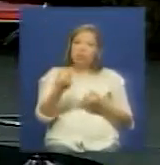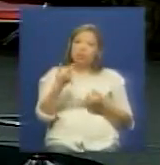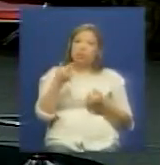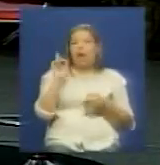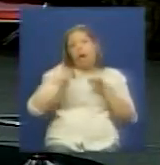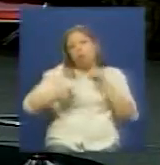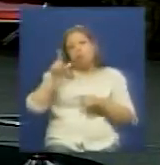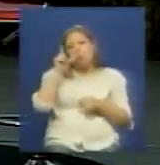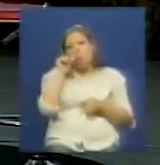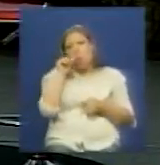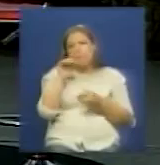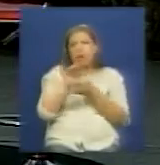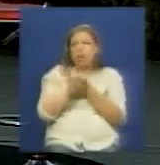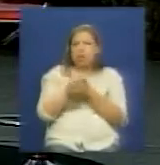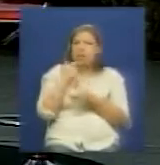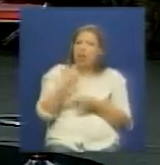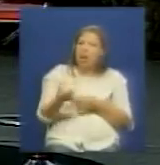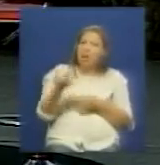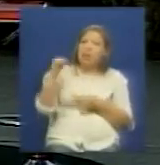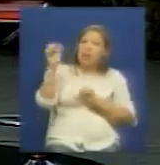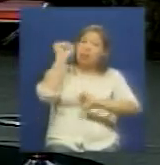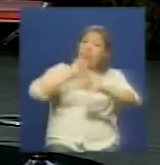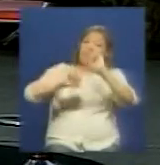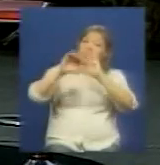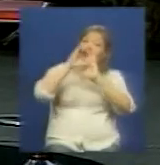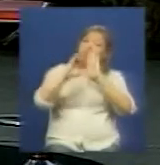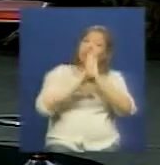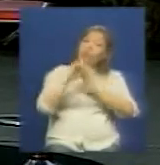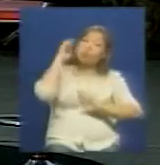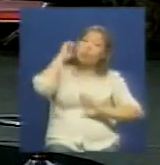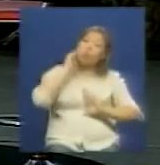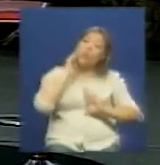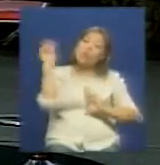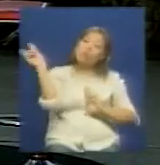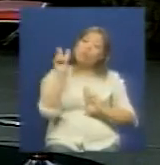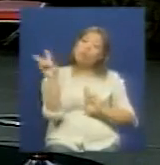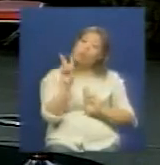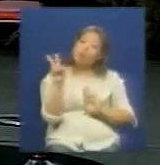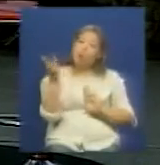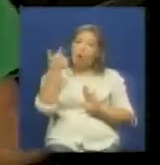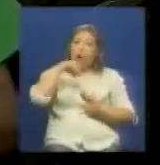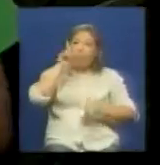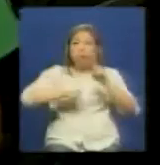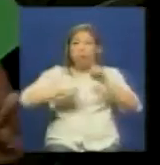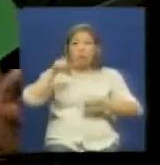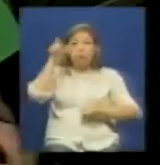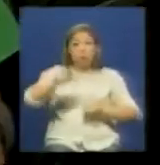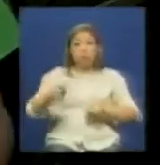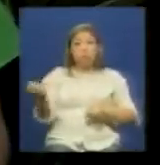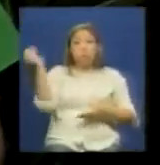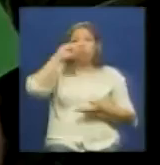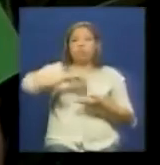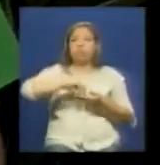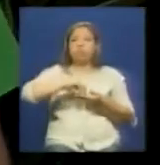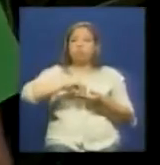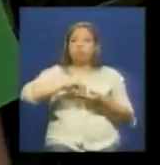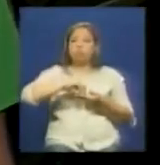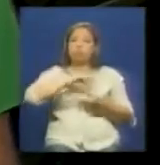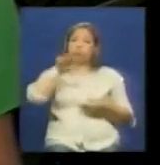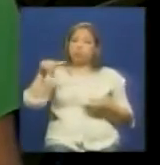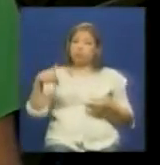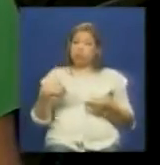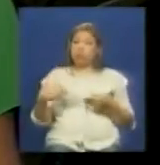decía por lo menos ayer ahora más que nunca la defensa de la constitución bolivariana ellos quieren pasar por encima de esto además por ejemplo entre no solamente